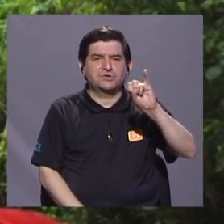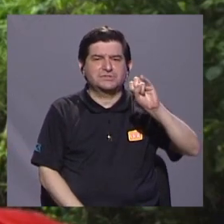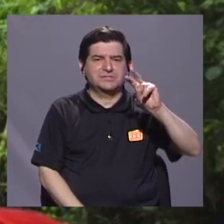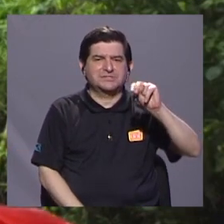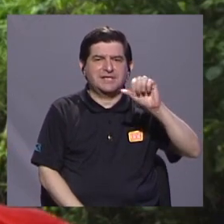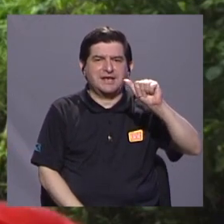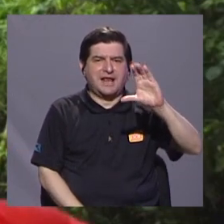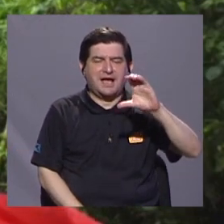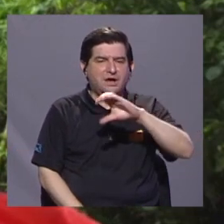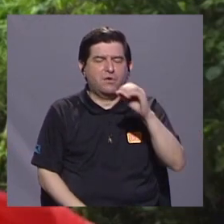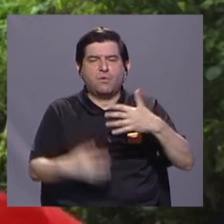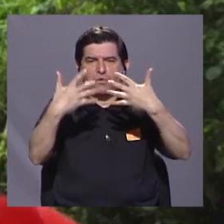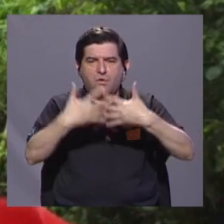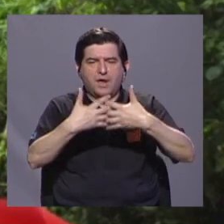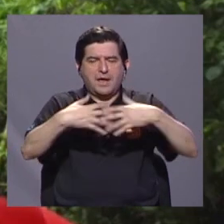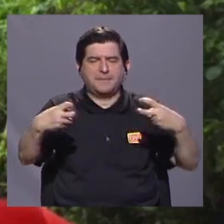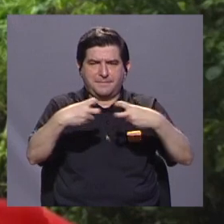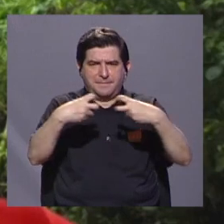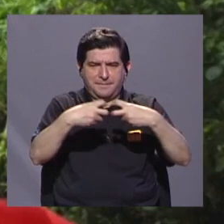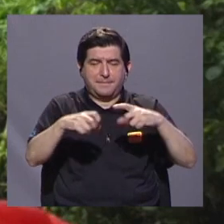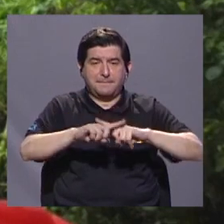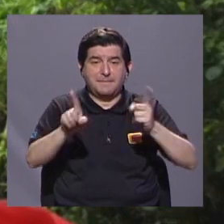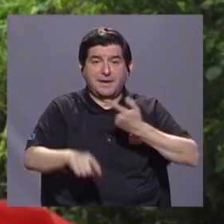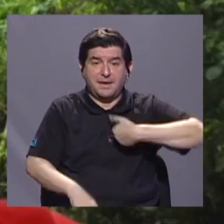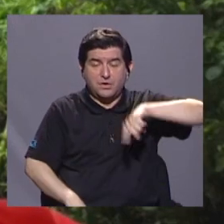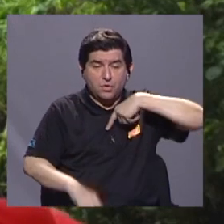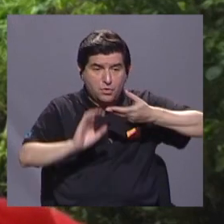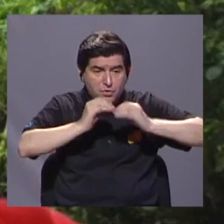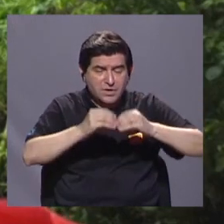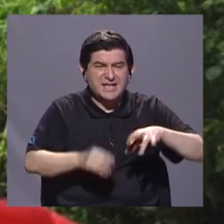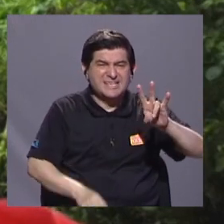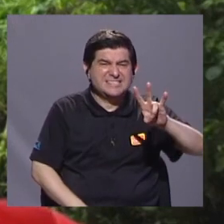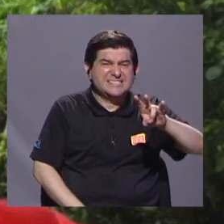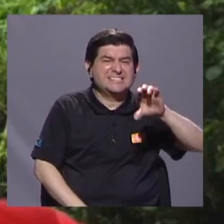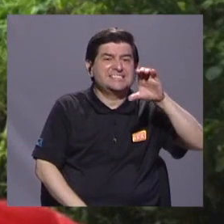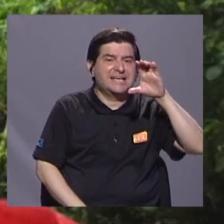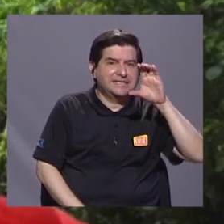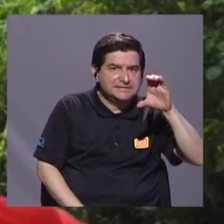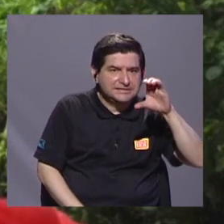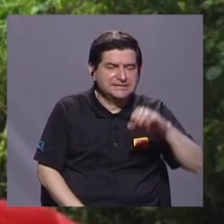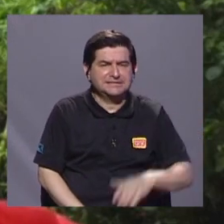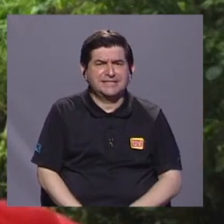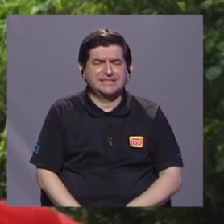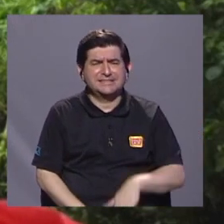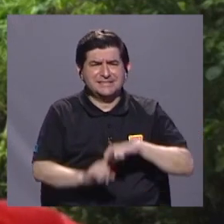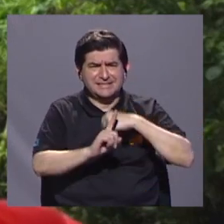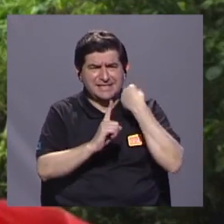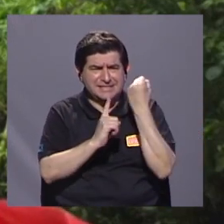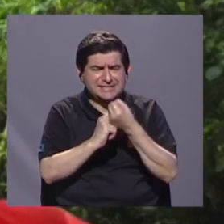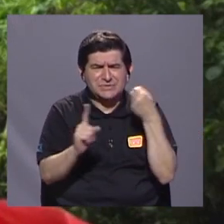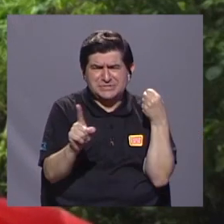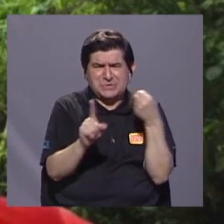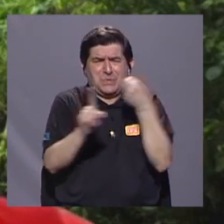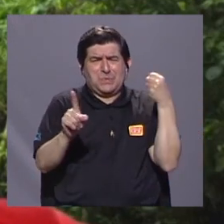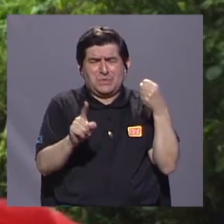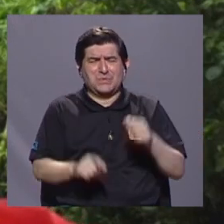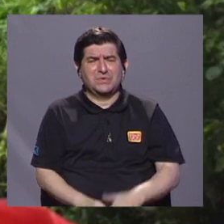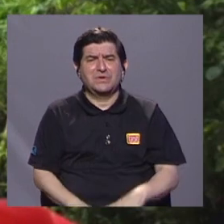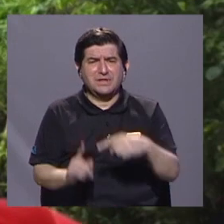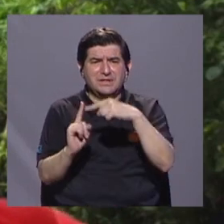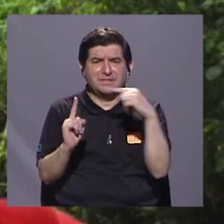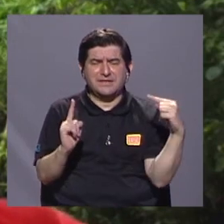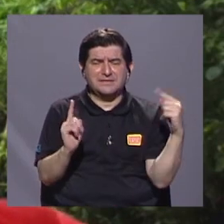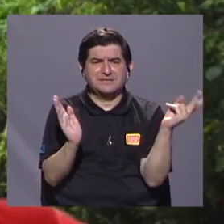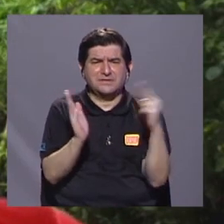las electrificadoras. Pero nuestros datos nos dicen que más de 700 accidentes hemos tenido desde el